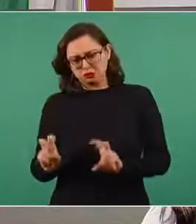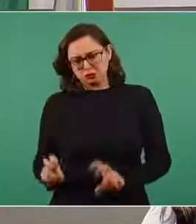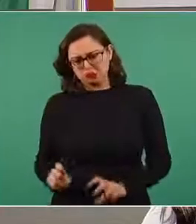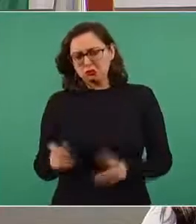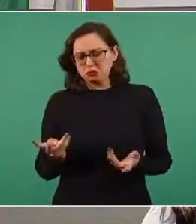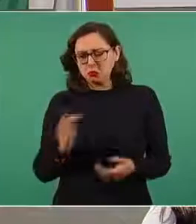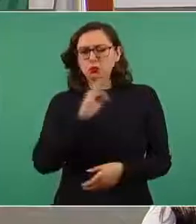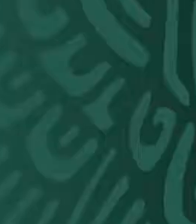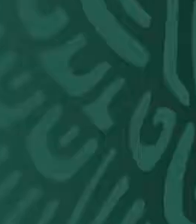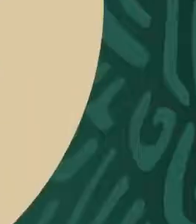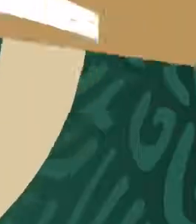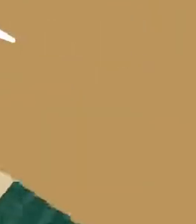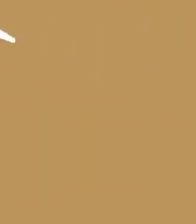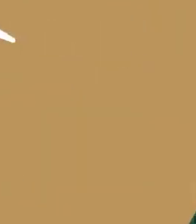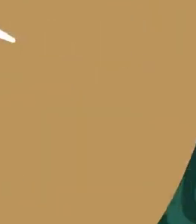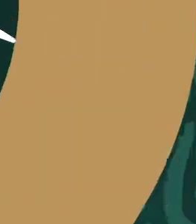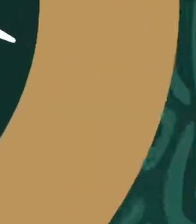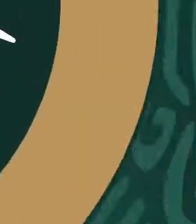conveniente, señor presidente. Gracias.